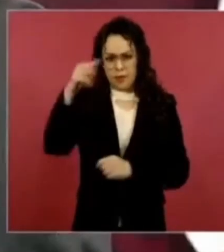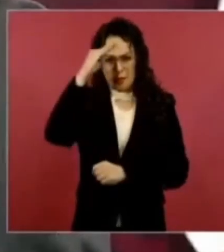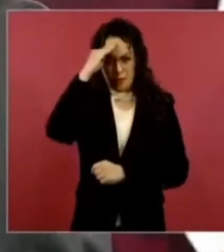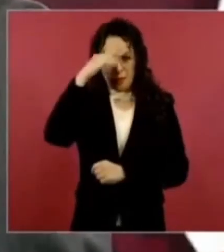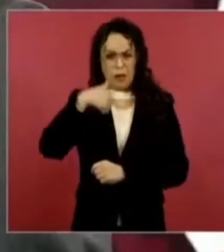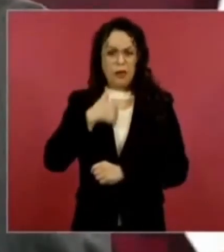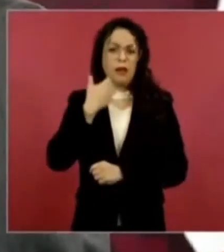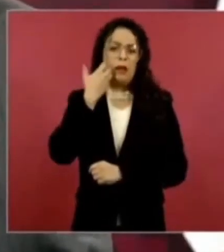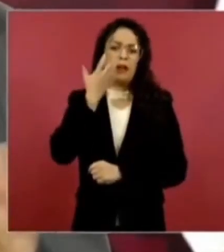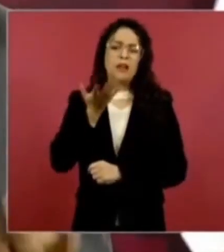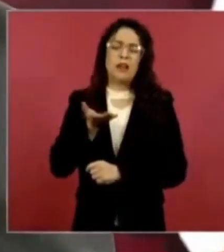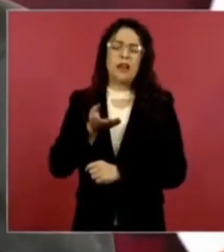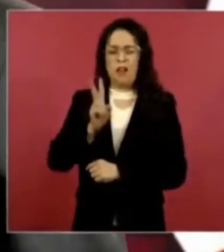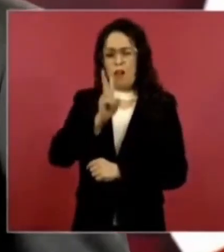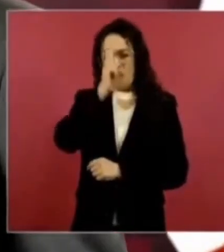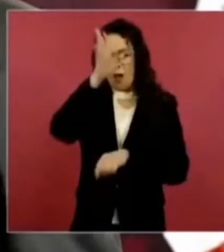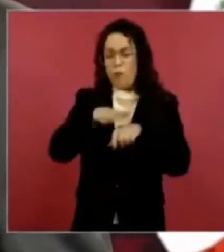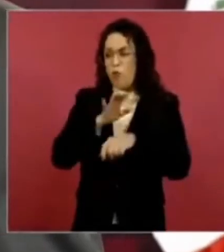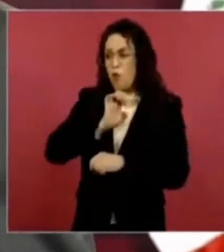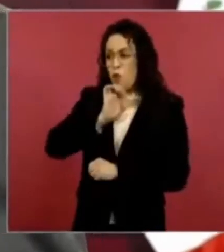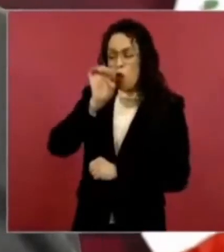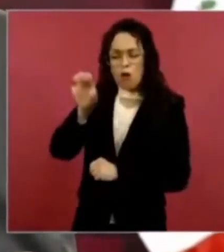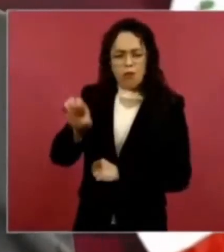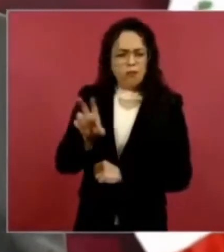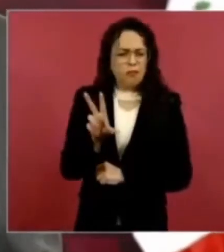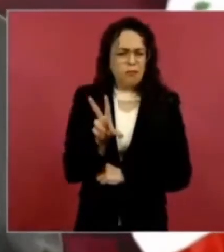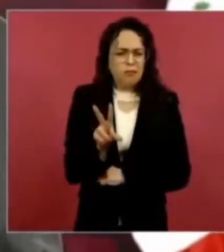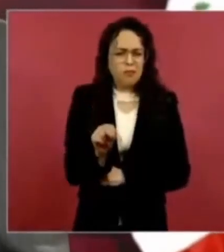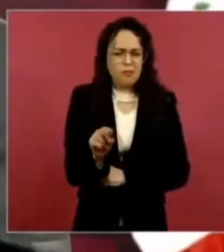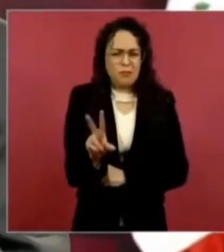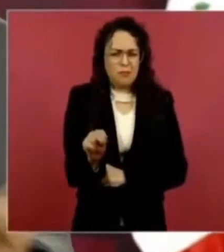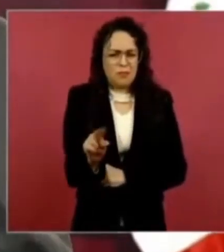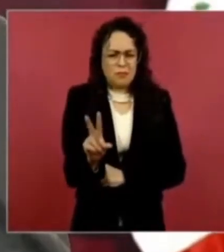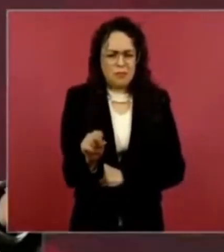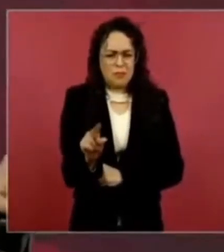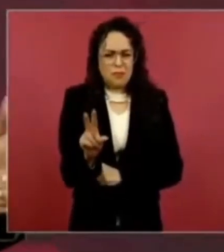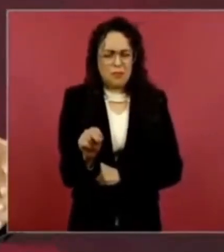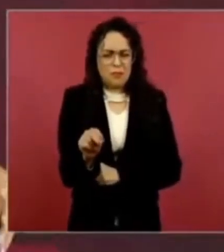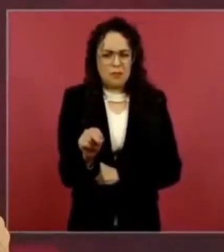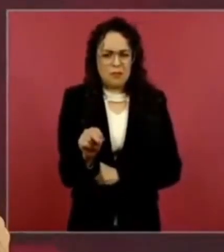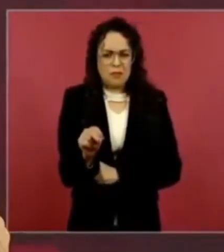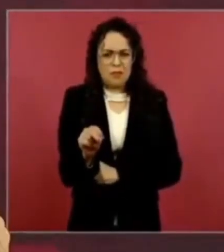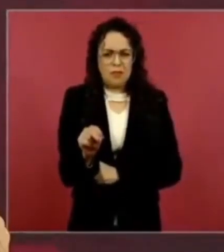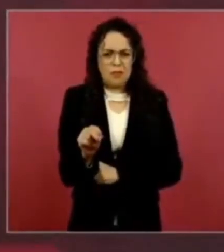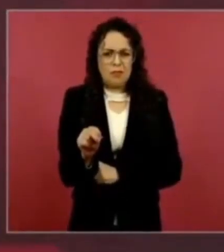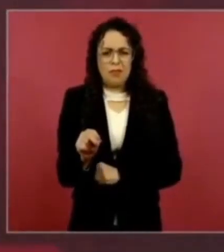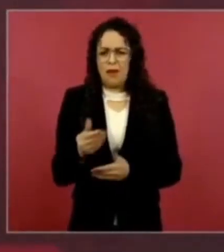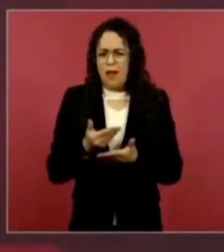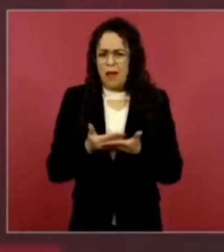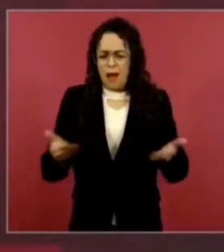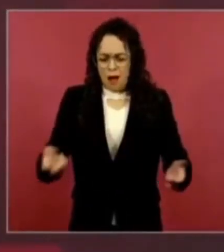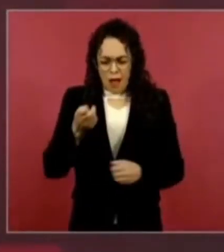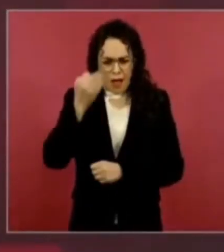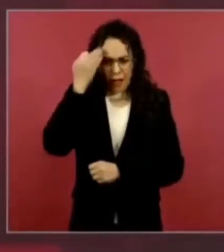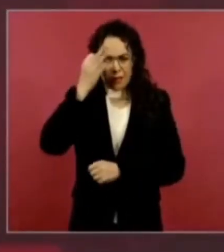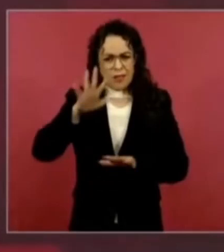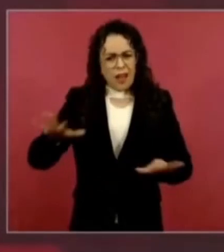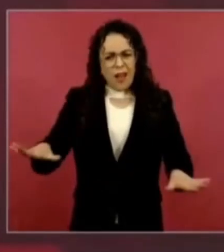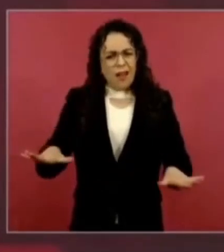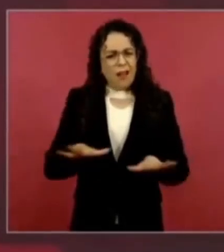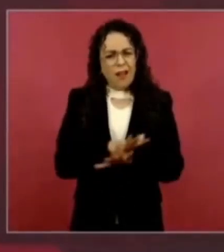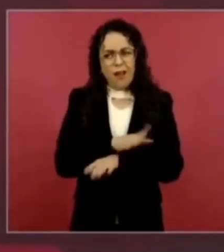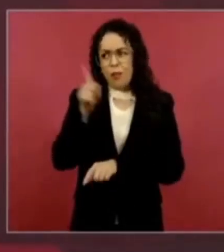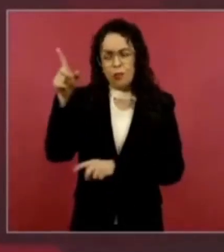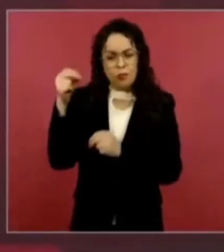ni de odios. Ellos deben de entender que ya cambiaron las cosas. La verdad, nunca debieron